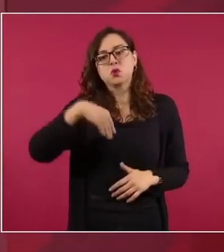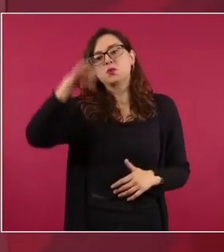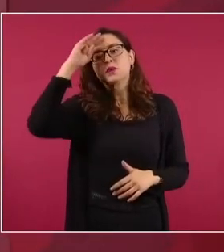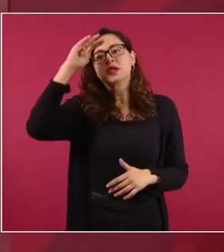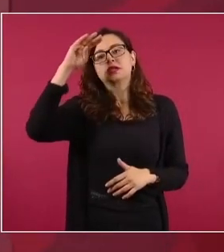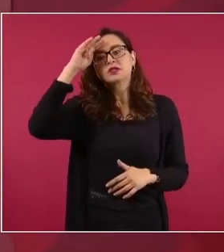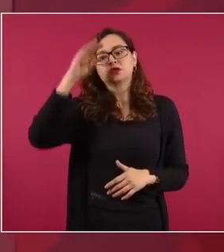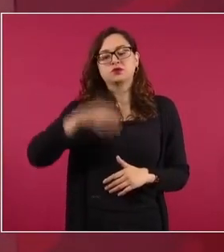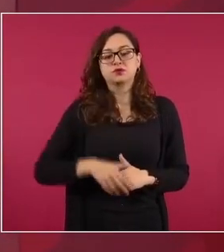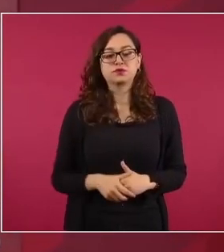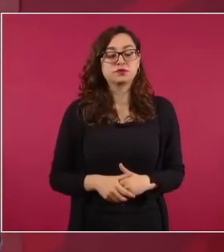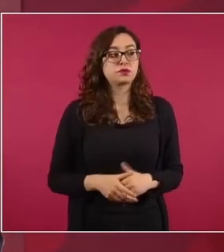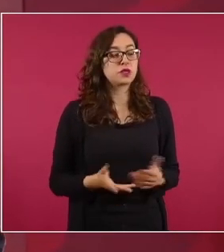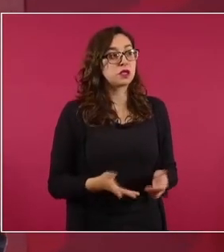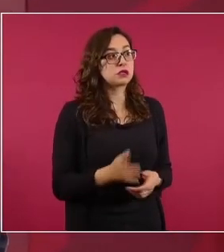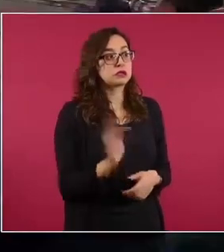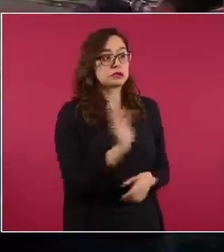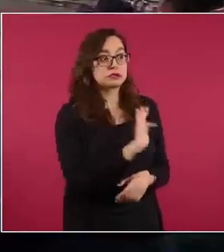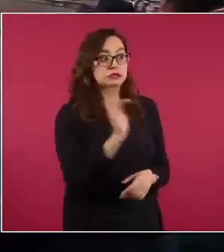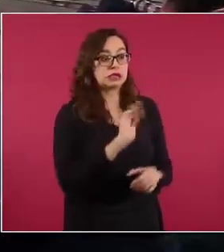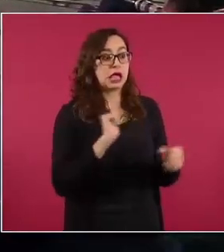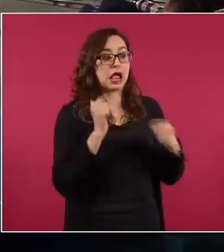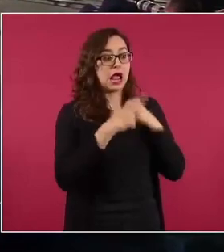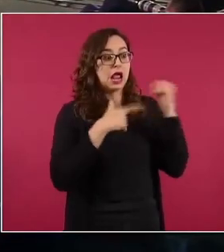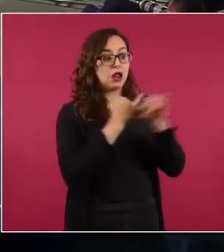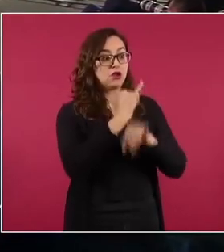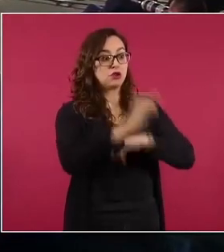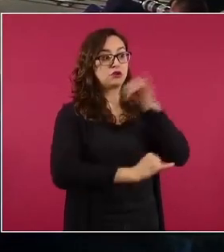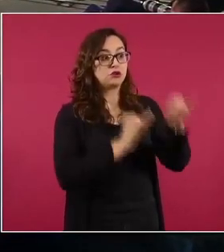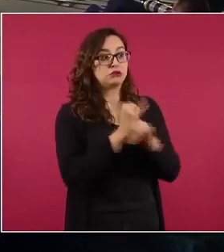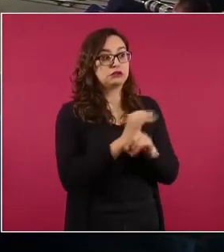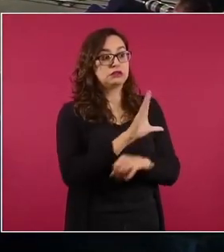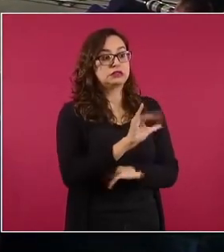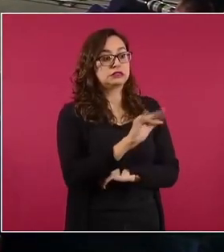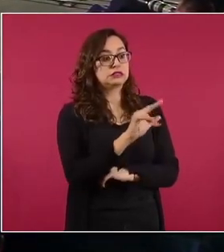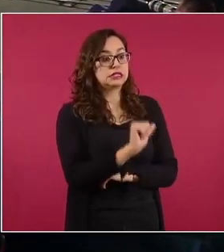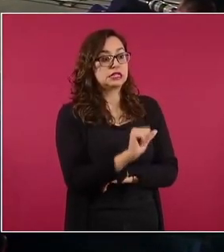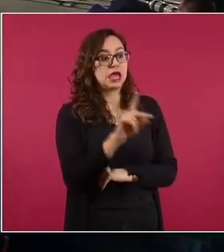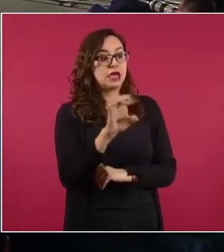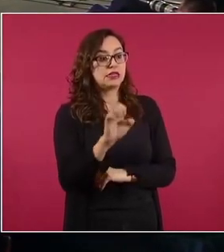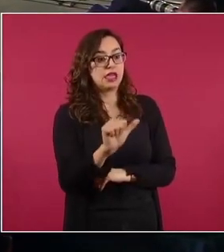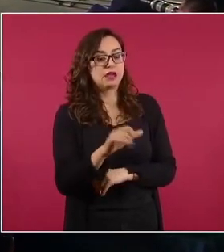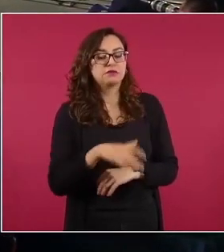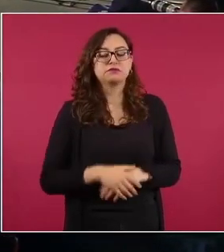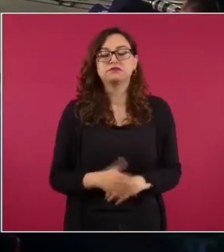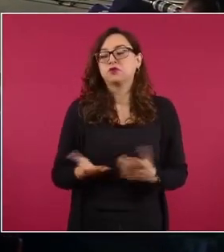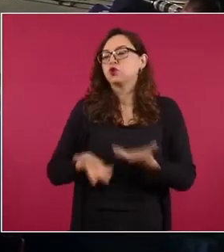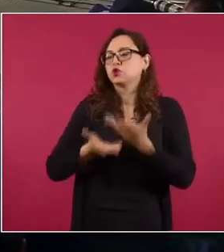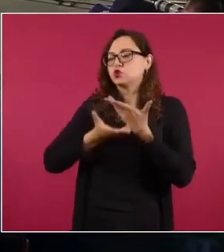Acerca de la información, que no es nacional y que